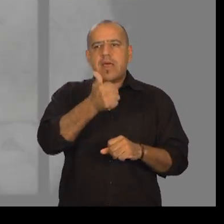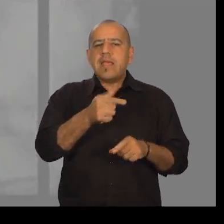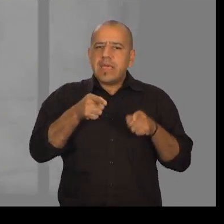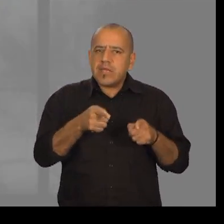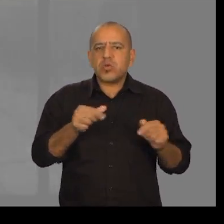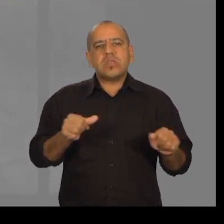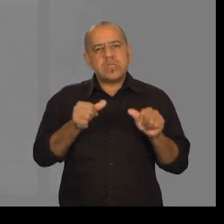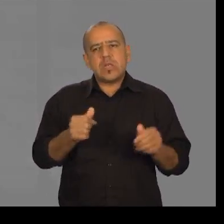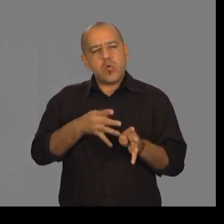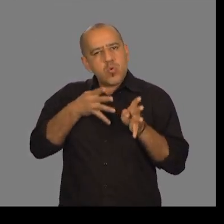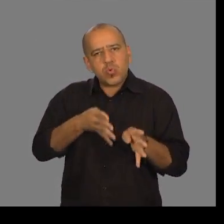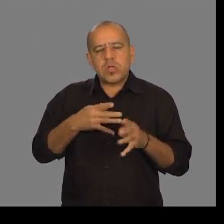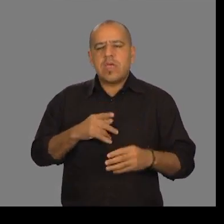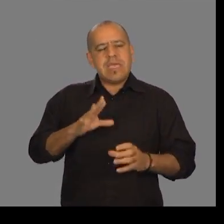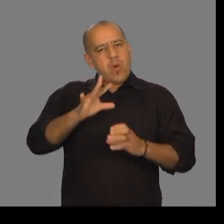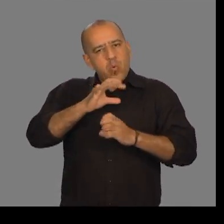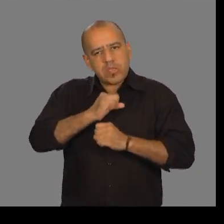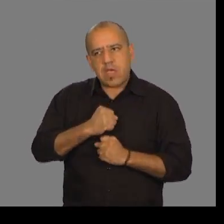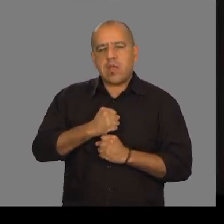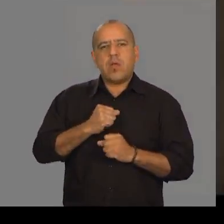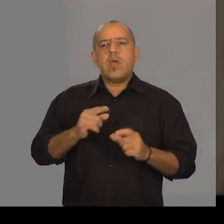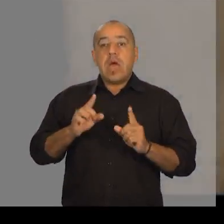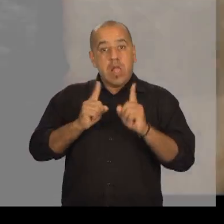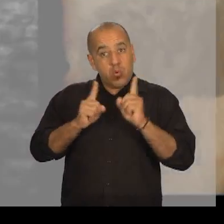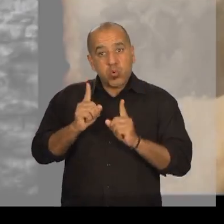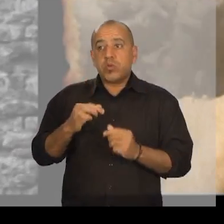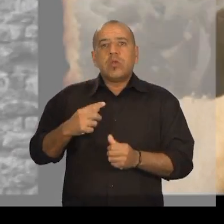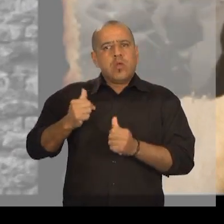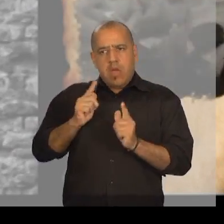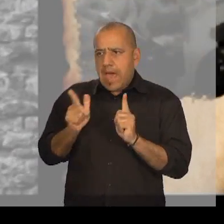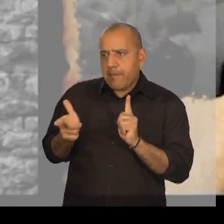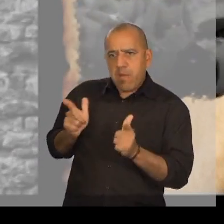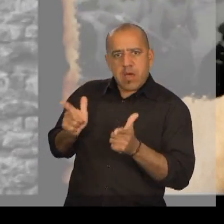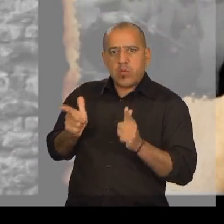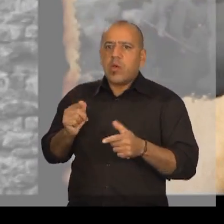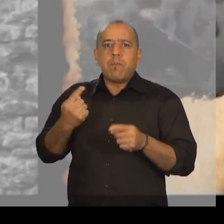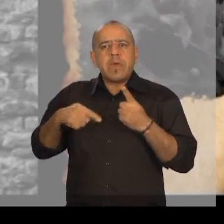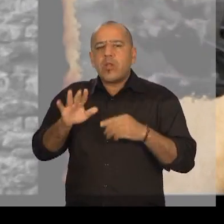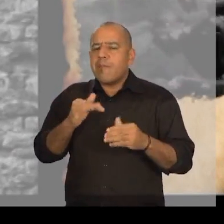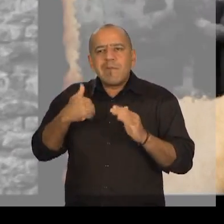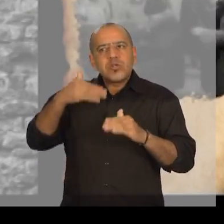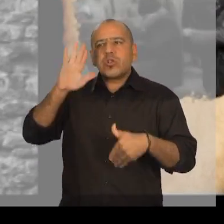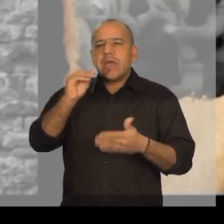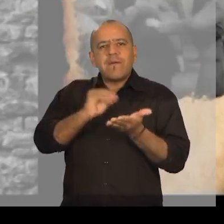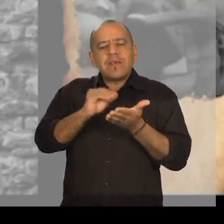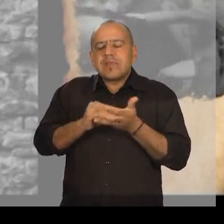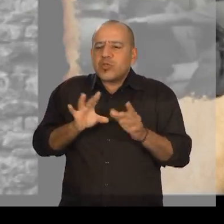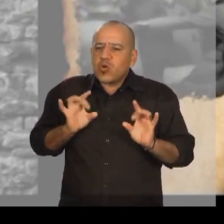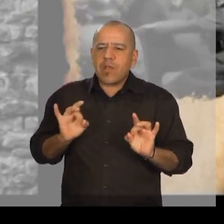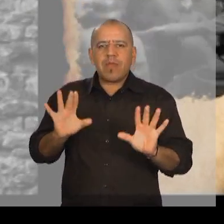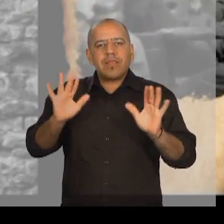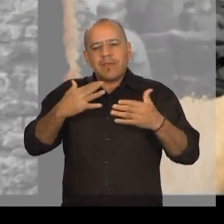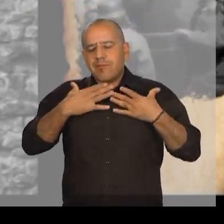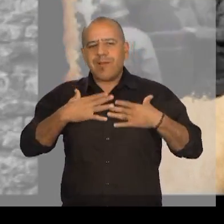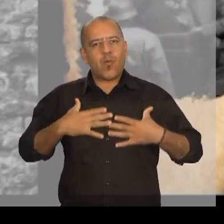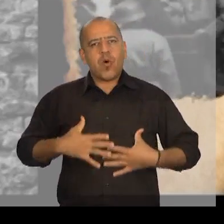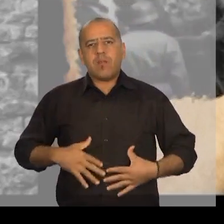generaron una permanente resistencia, en algunos casos armados, pero la mayoría de las veces de carácter espiritual